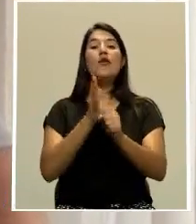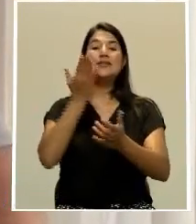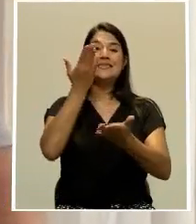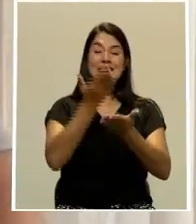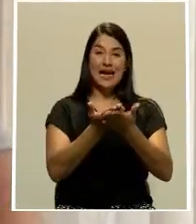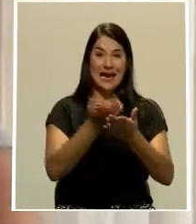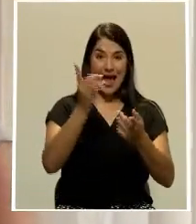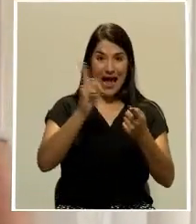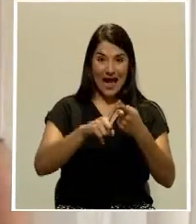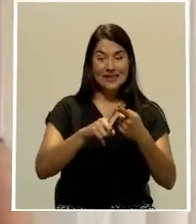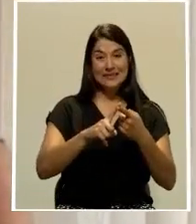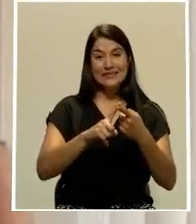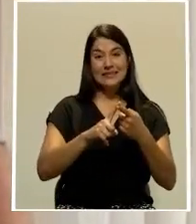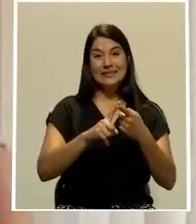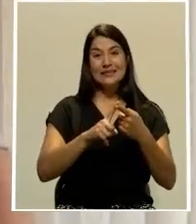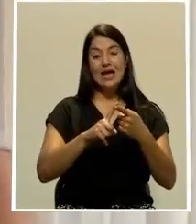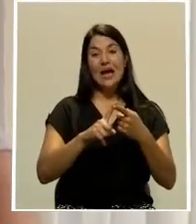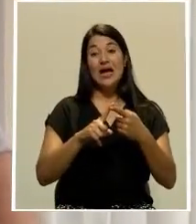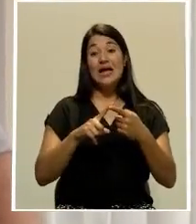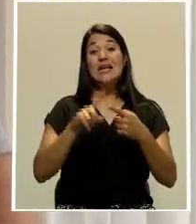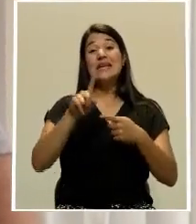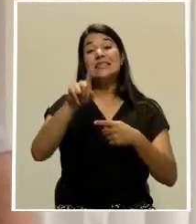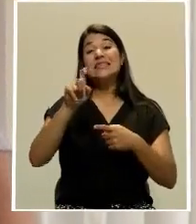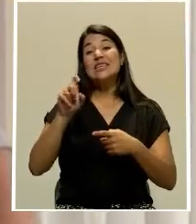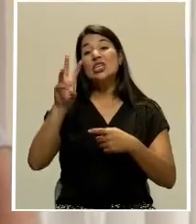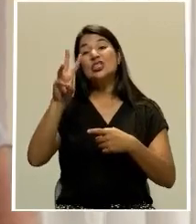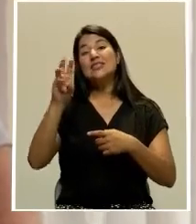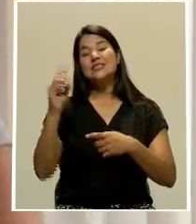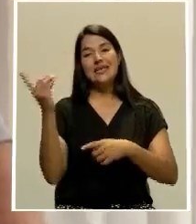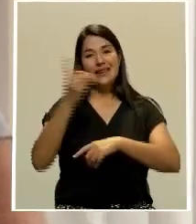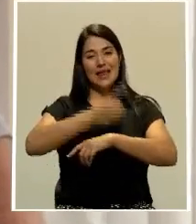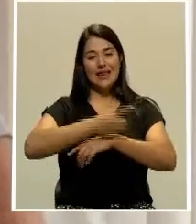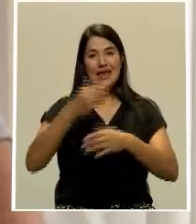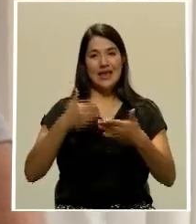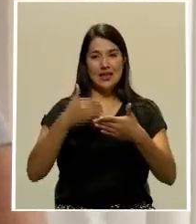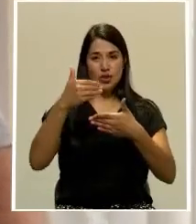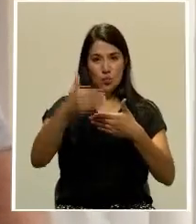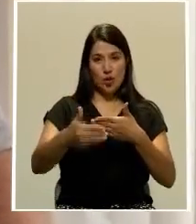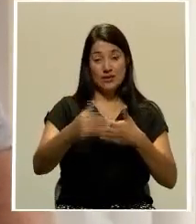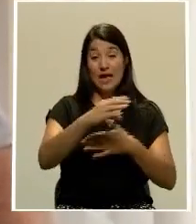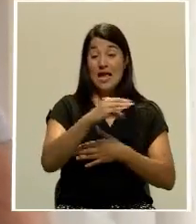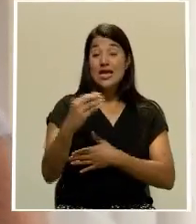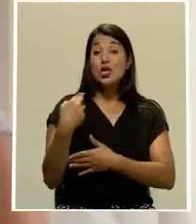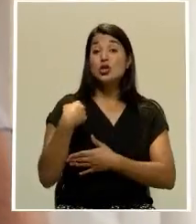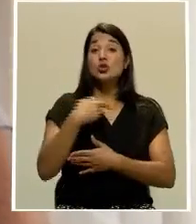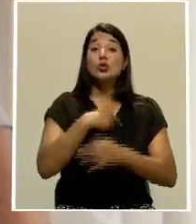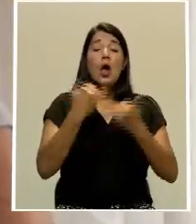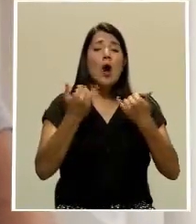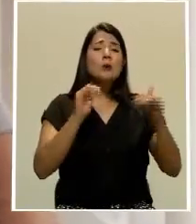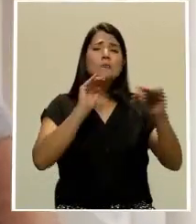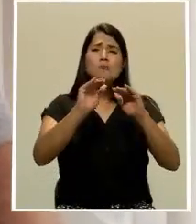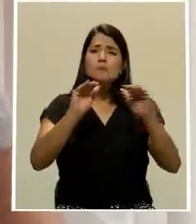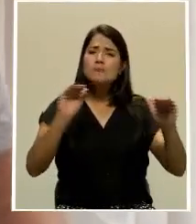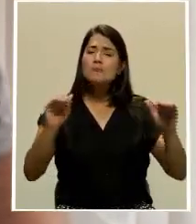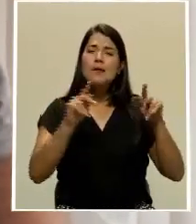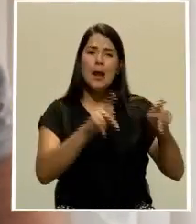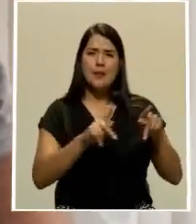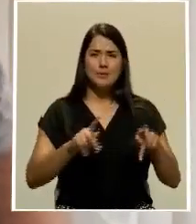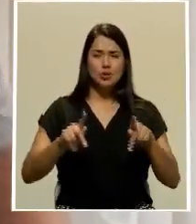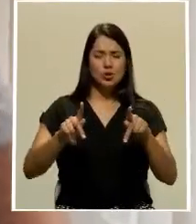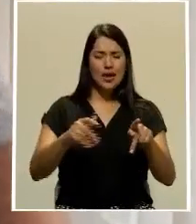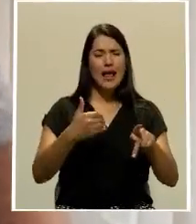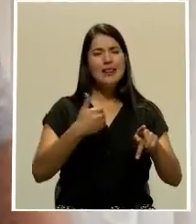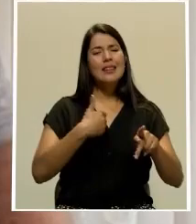hasta 160 días después y es a lo que estamos instando a la población, primero a ser